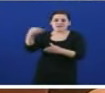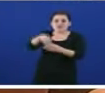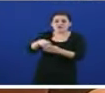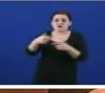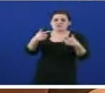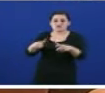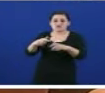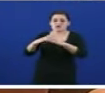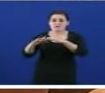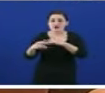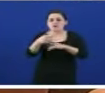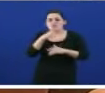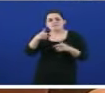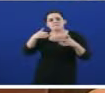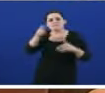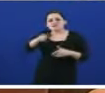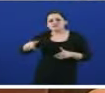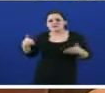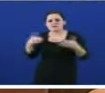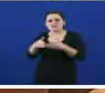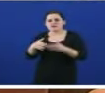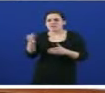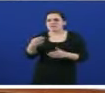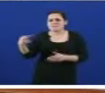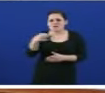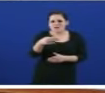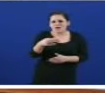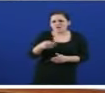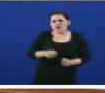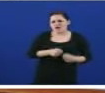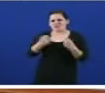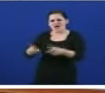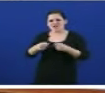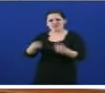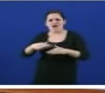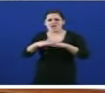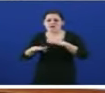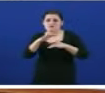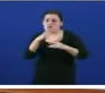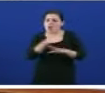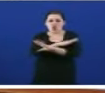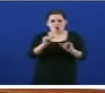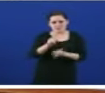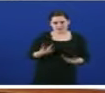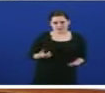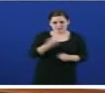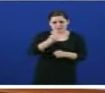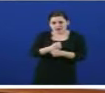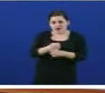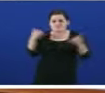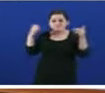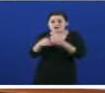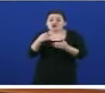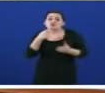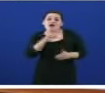dicía de que os nosos pescadores teñan que devolver o mar o seu traballo porque o mar non lhes compensa. Cando fala de pescadores